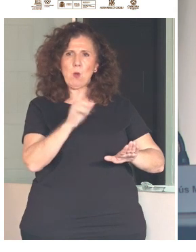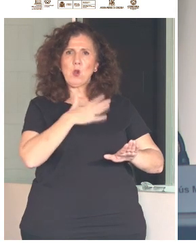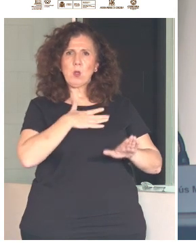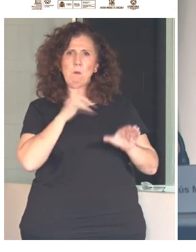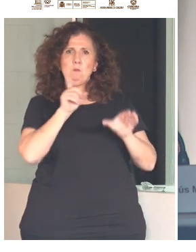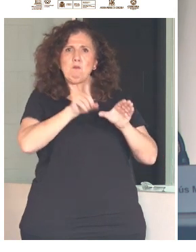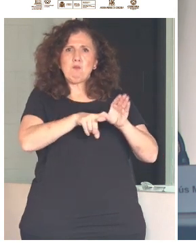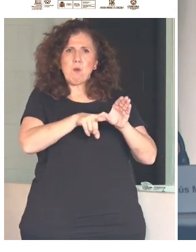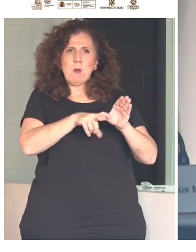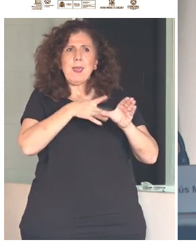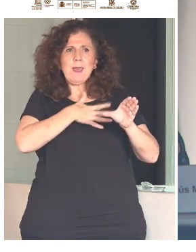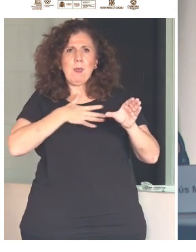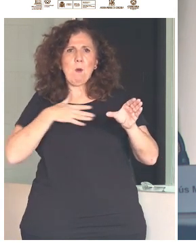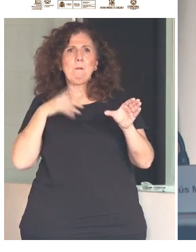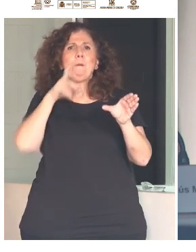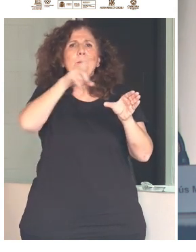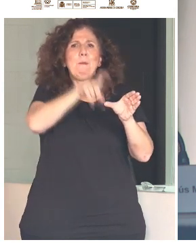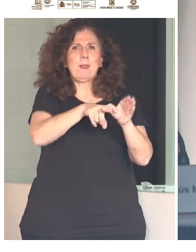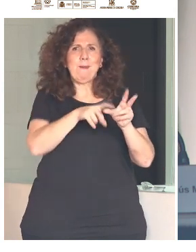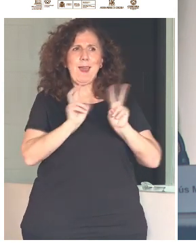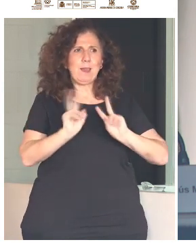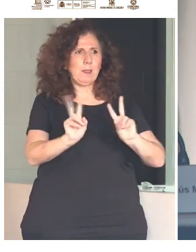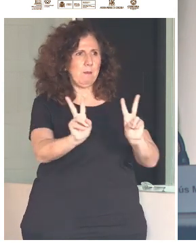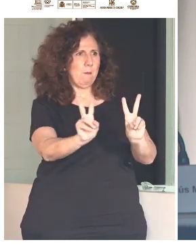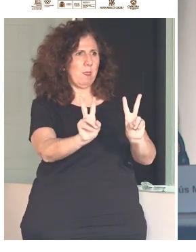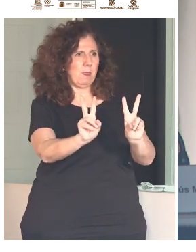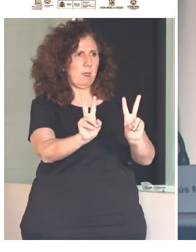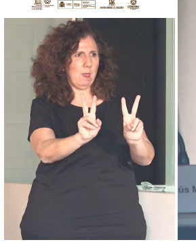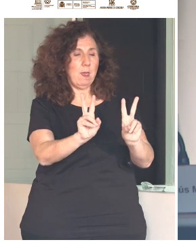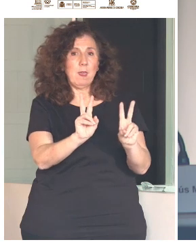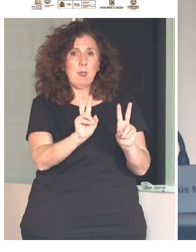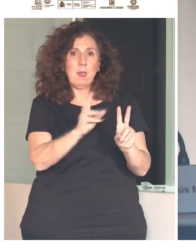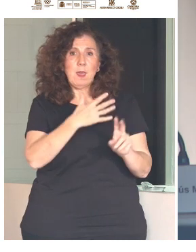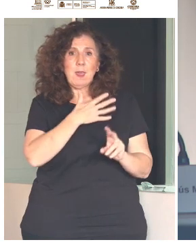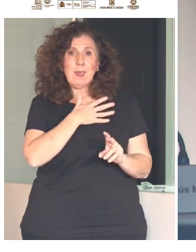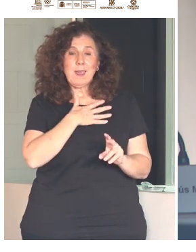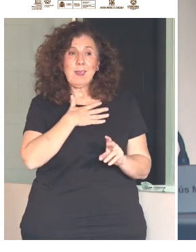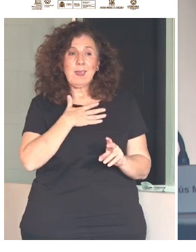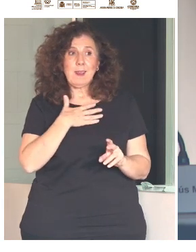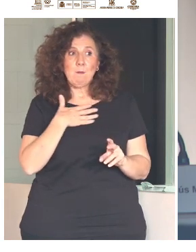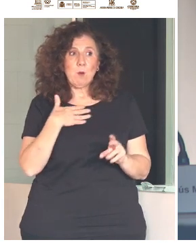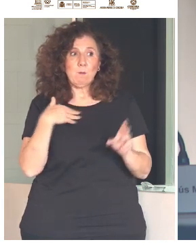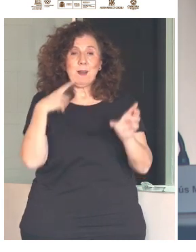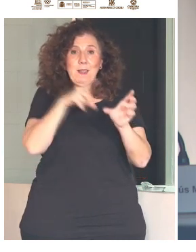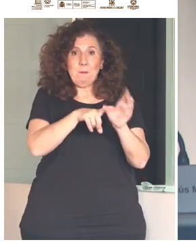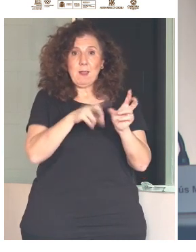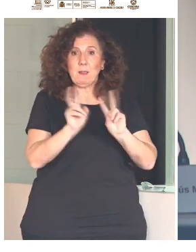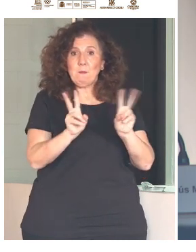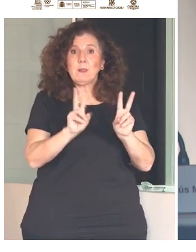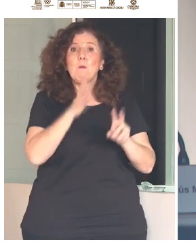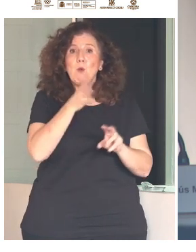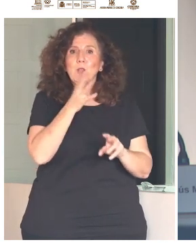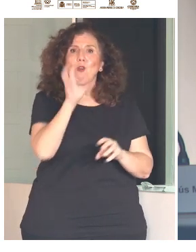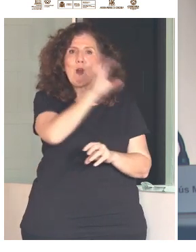crear cultura, y nos dice que los Estados tienen que promover esos espacios